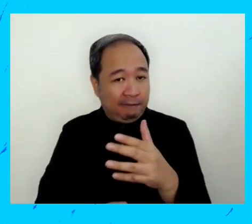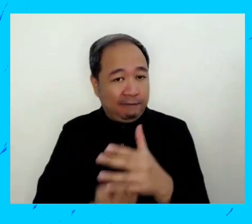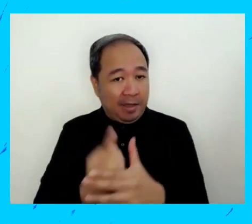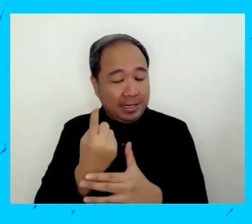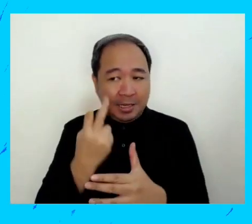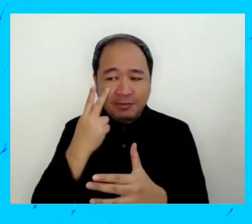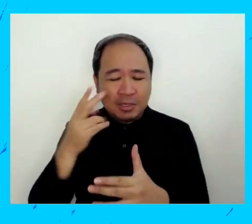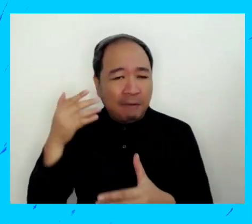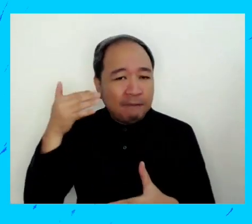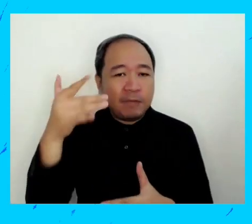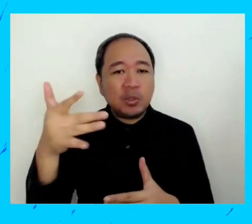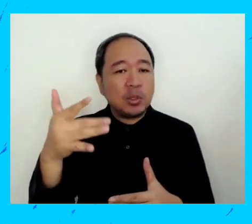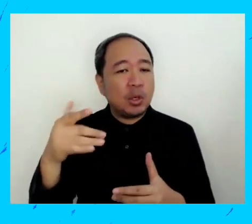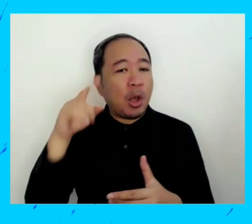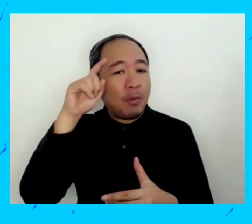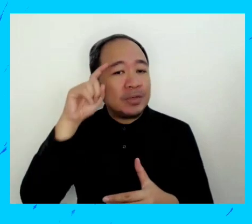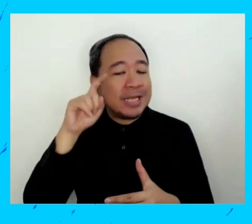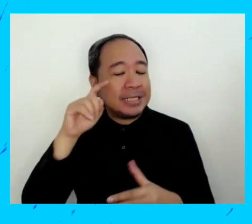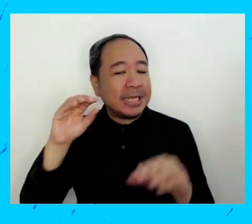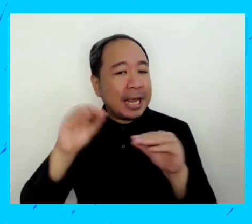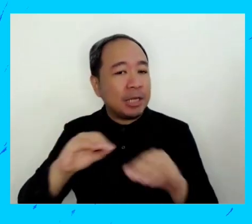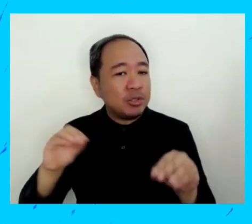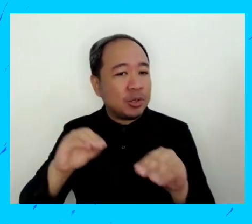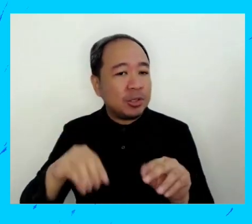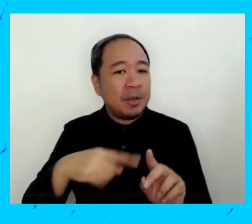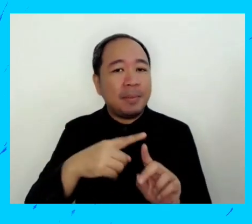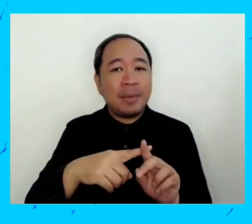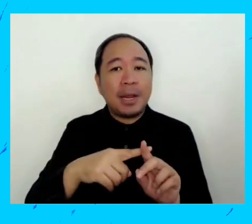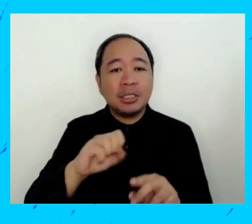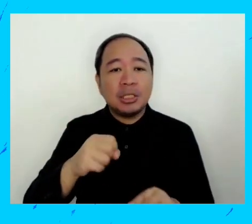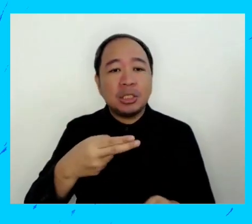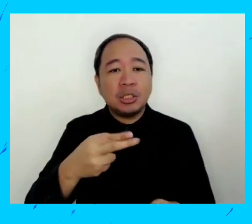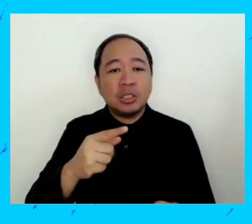sobre los hallazgos del futuro de la educación